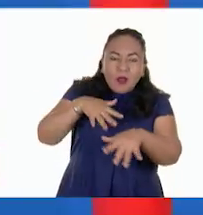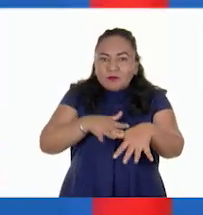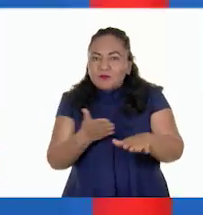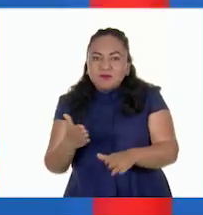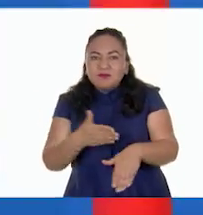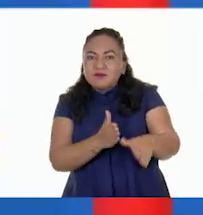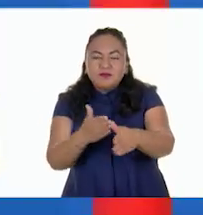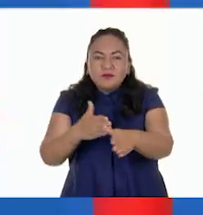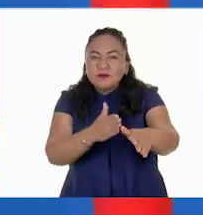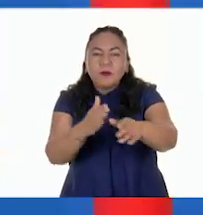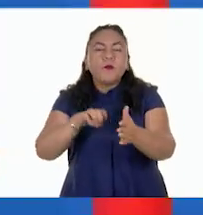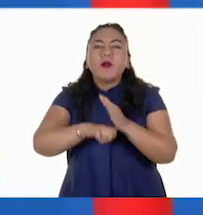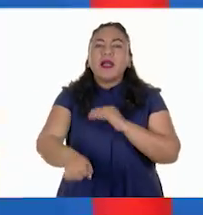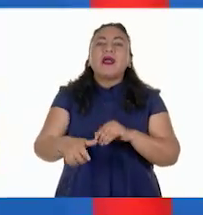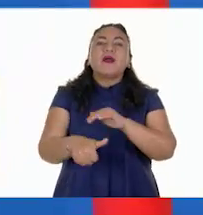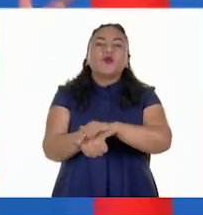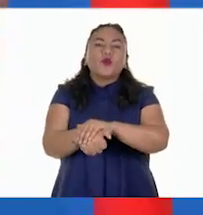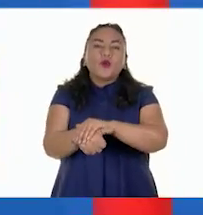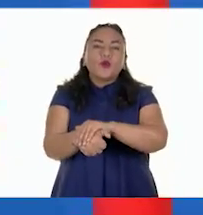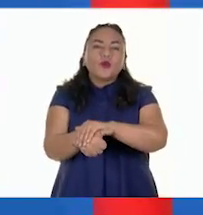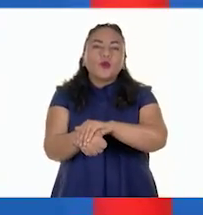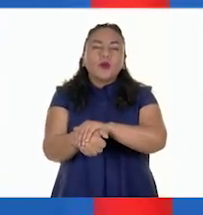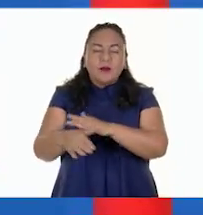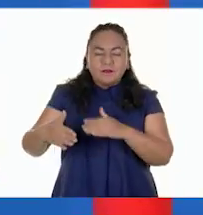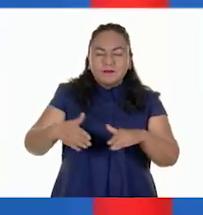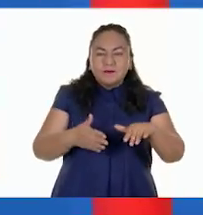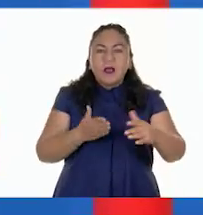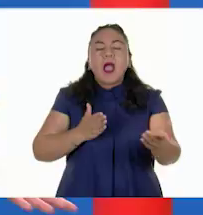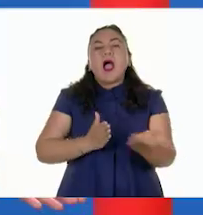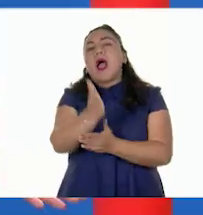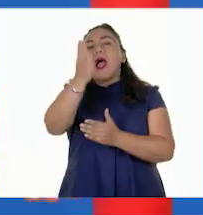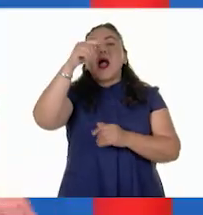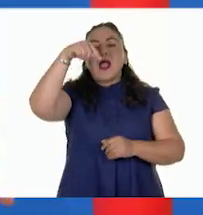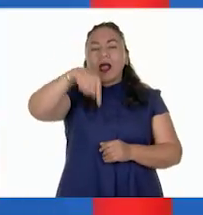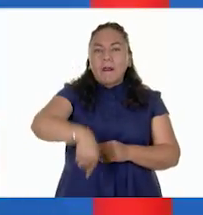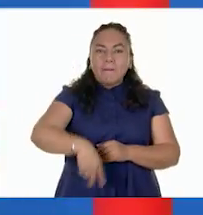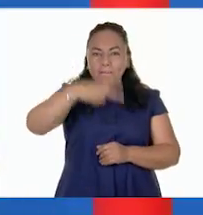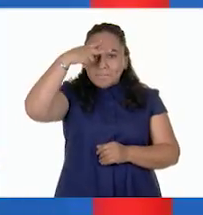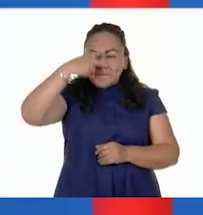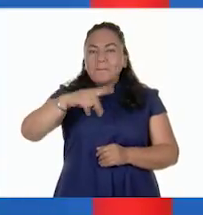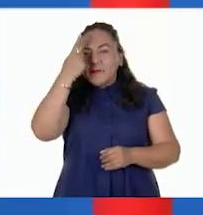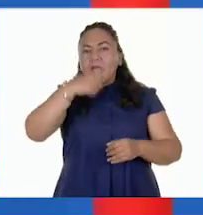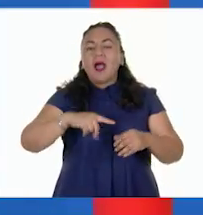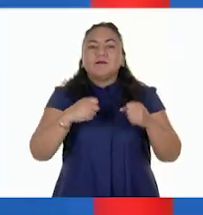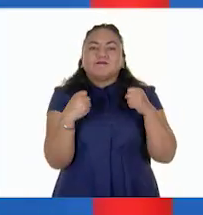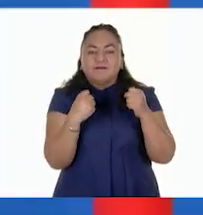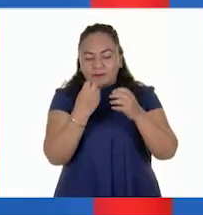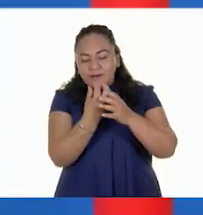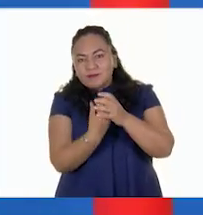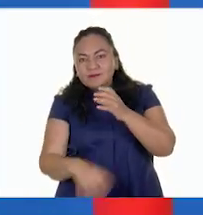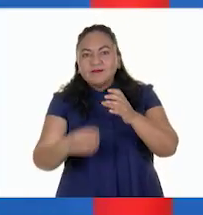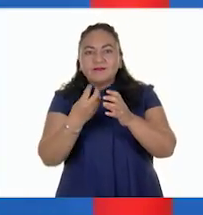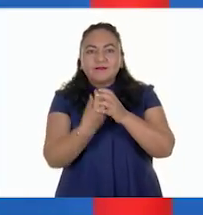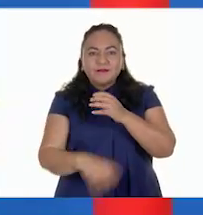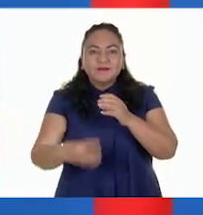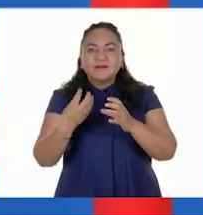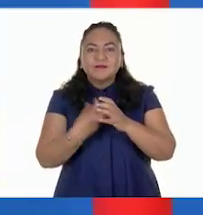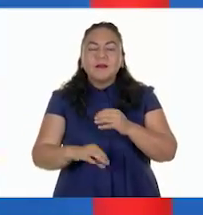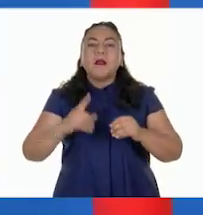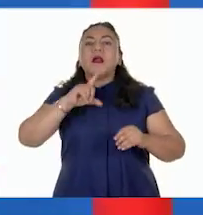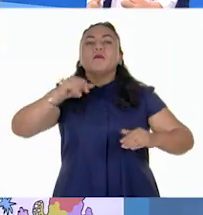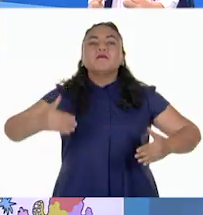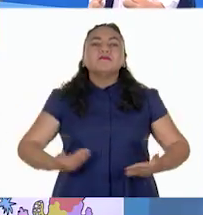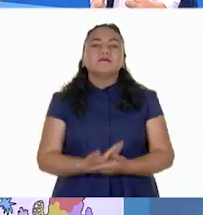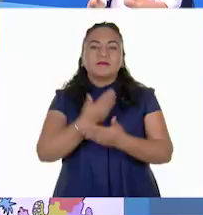caso de las diferentes tortugas que llegan a las costas de México a desobar o las ballenas jorobadas que llegan para tener a sus